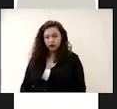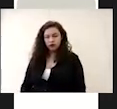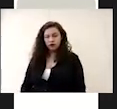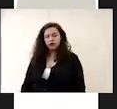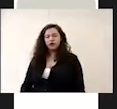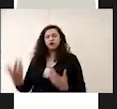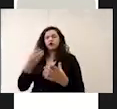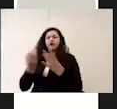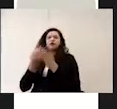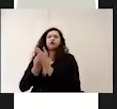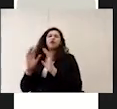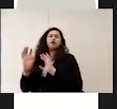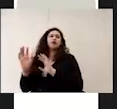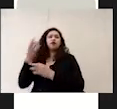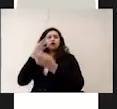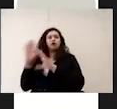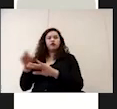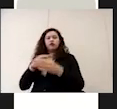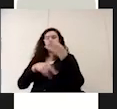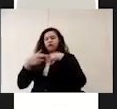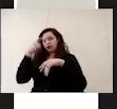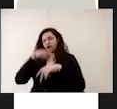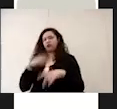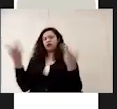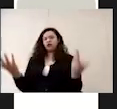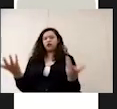capacitaciones que se imparten aquí en la agencia